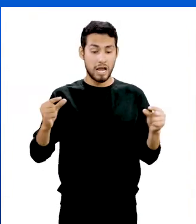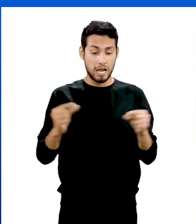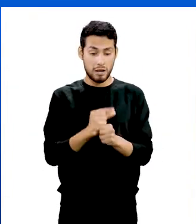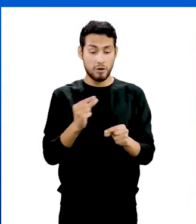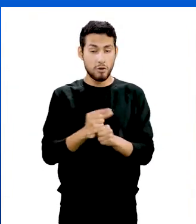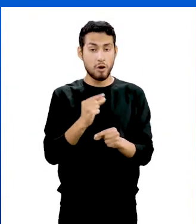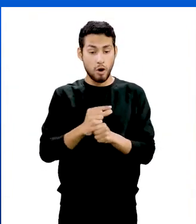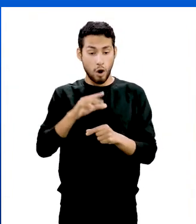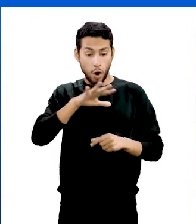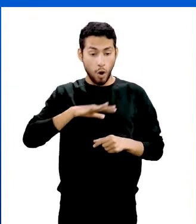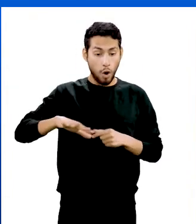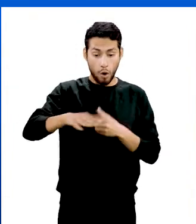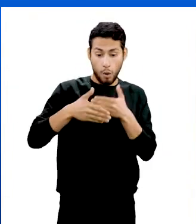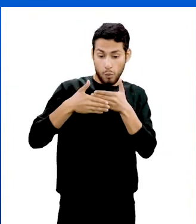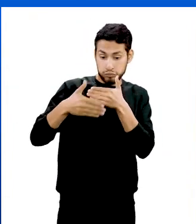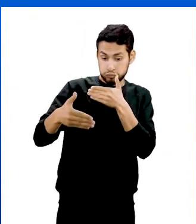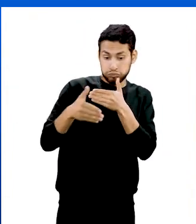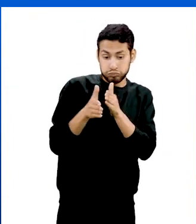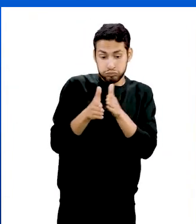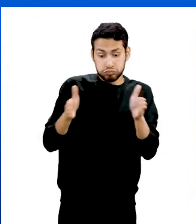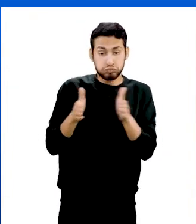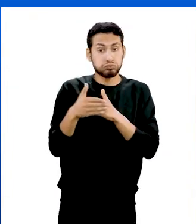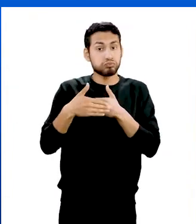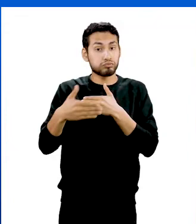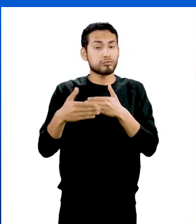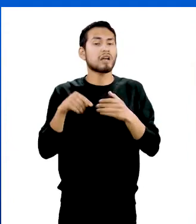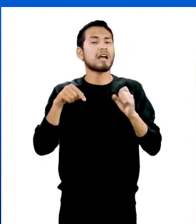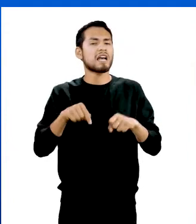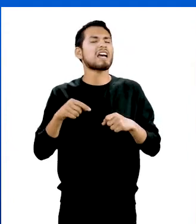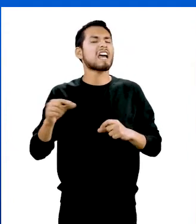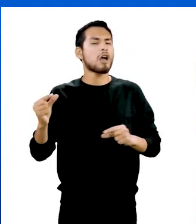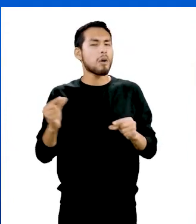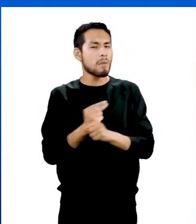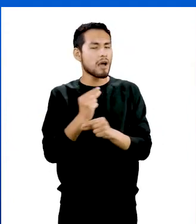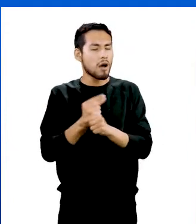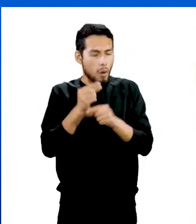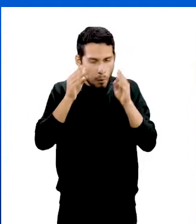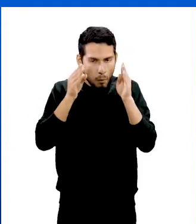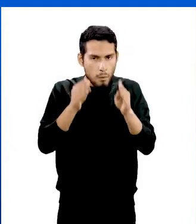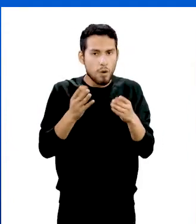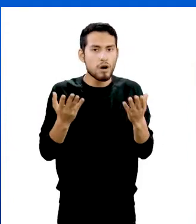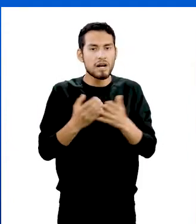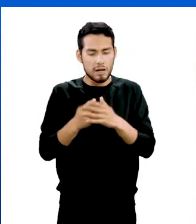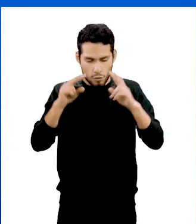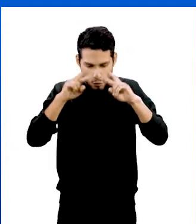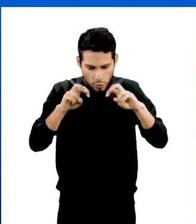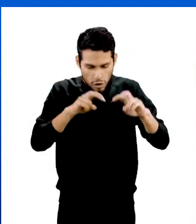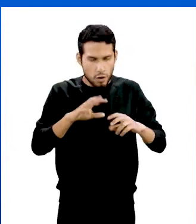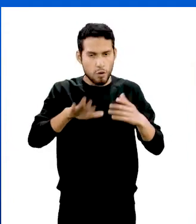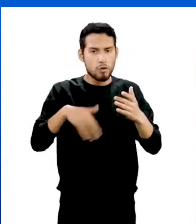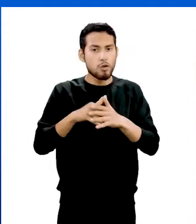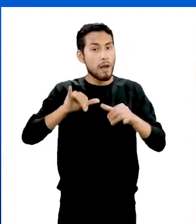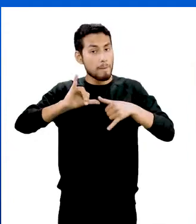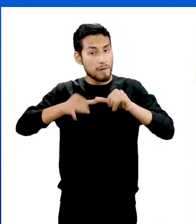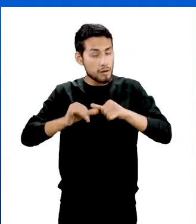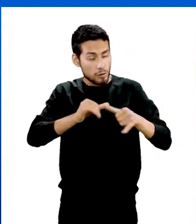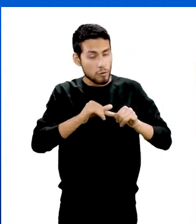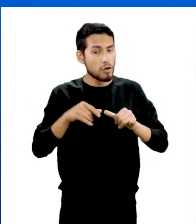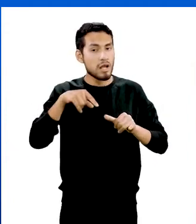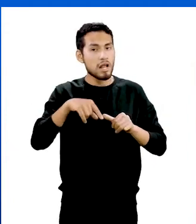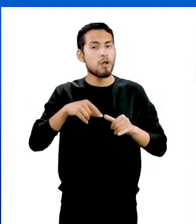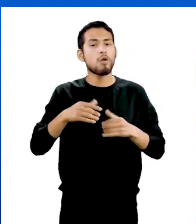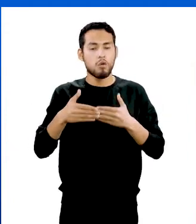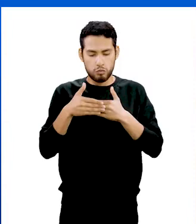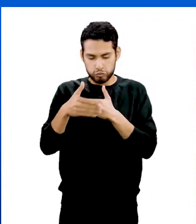la geometría del espacio o espacial es la rama de la geometría que se centra en el estudio de las medidas y